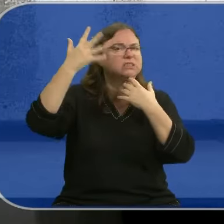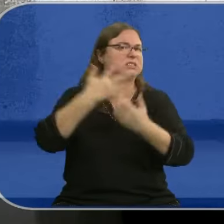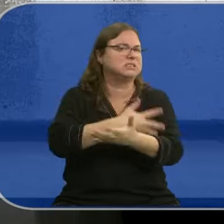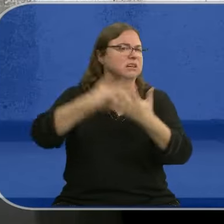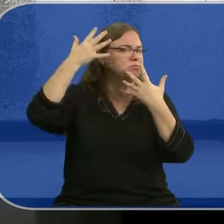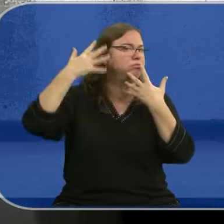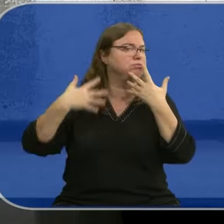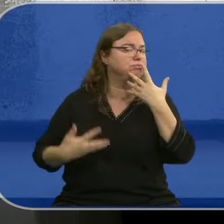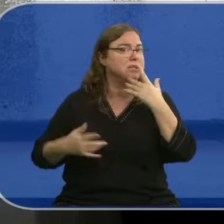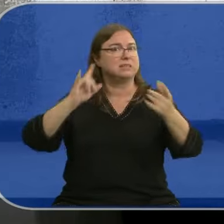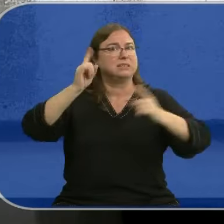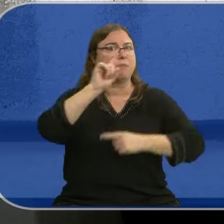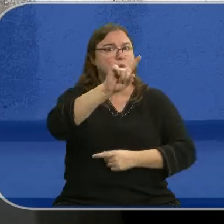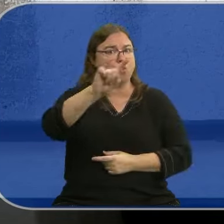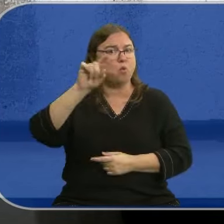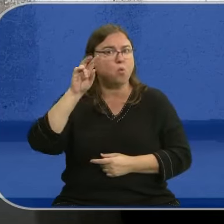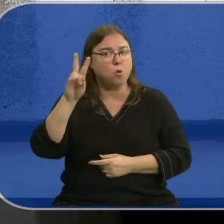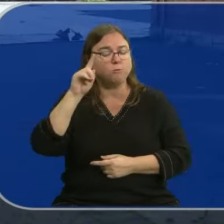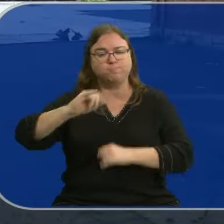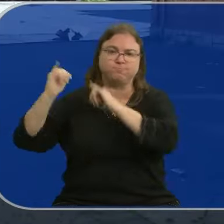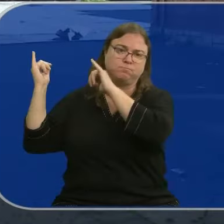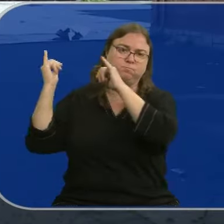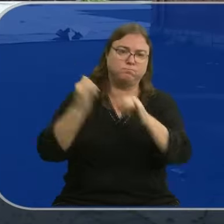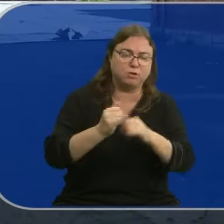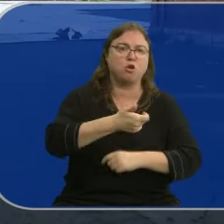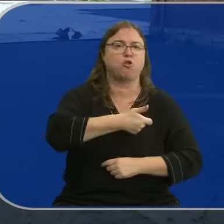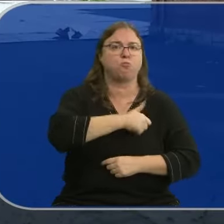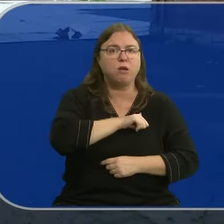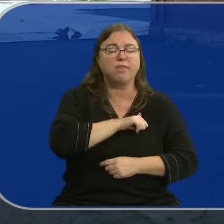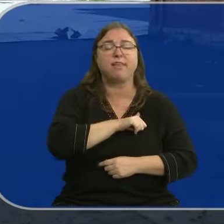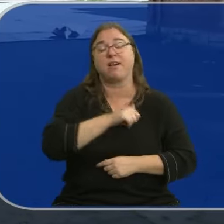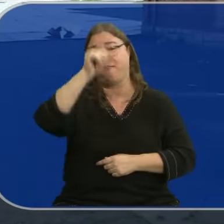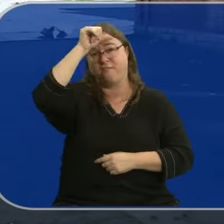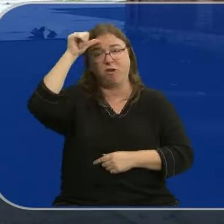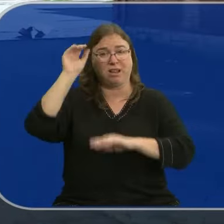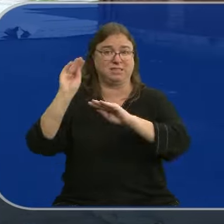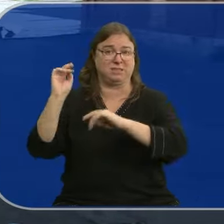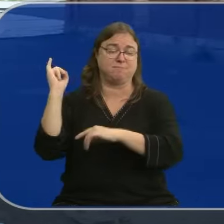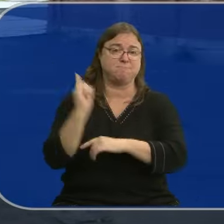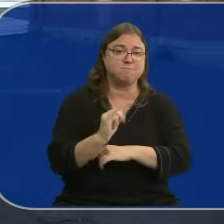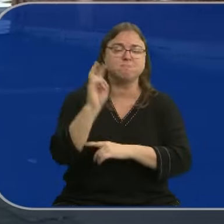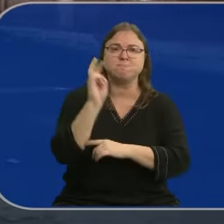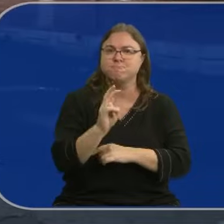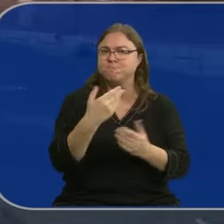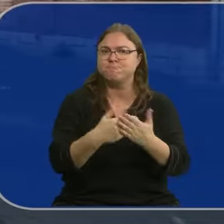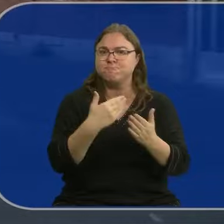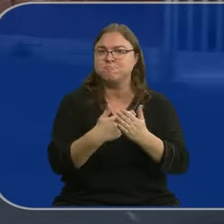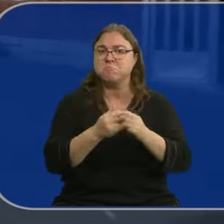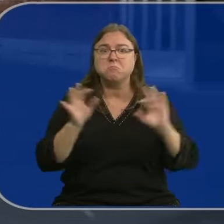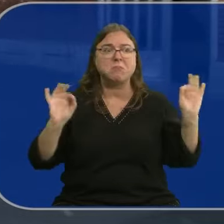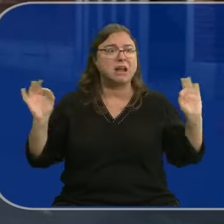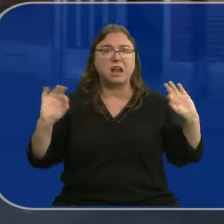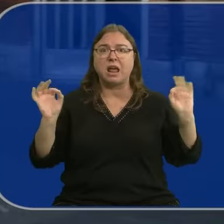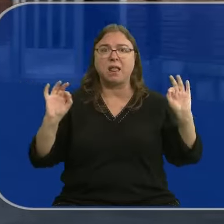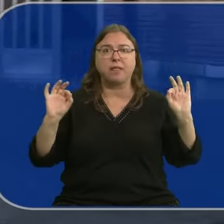ensangrentado. Inmediatamente llamó al 112 y aquí se personaron la policía y el forense de guardia. Han podido comprobar que no tiene más